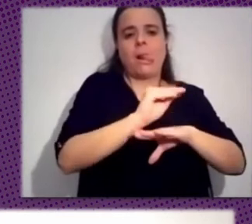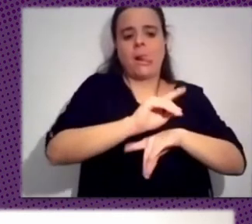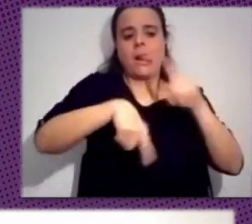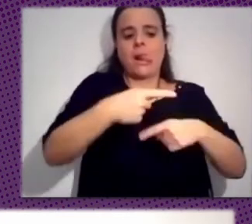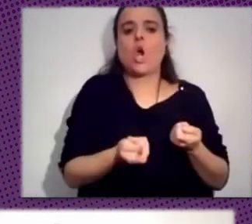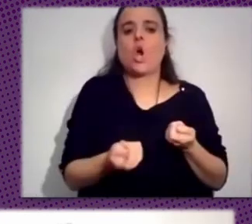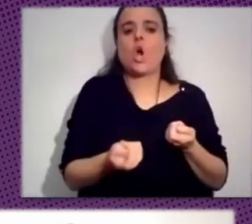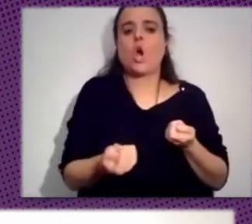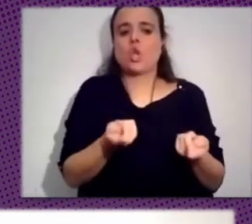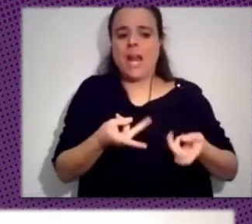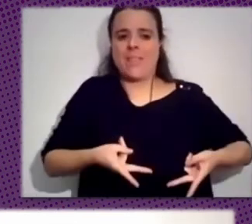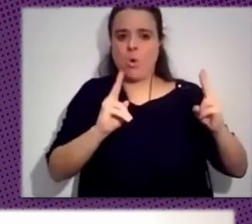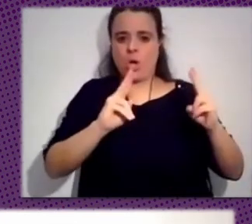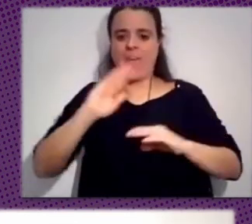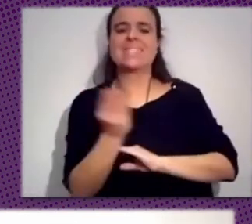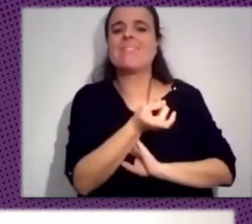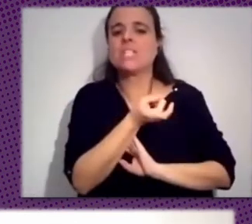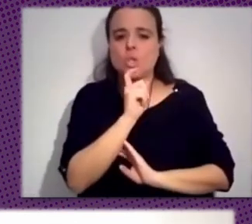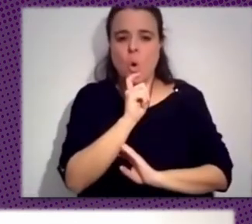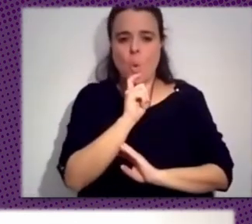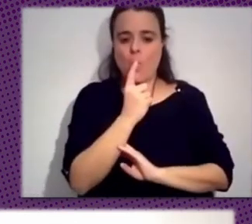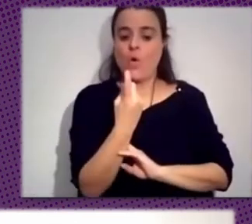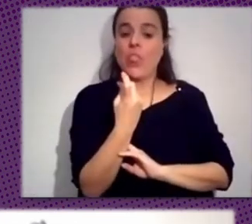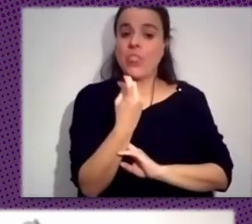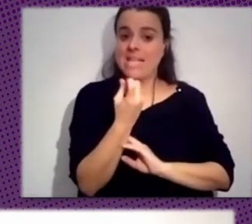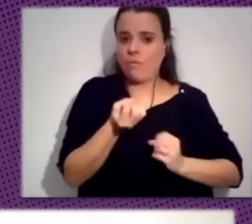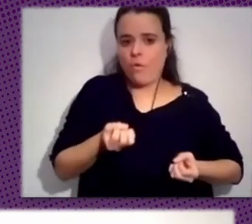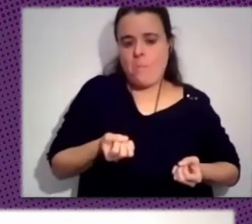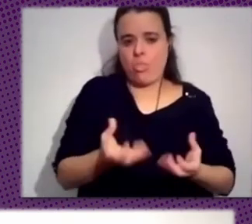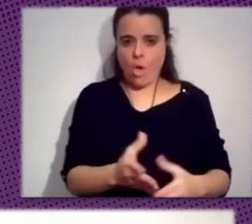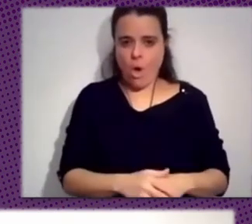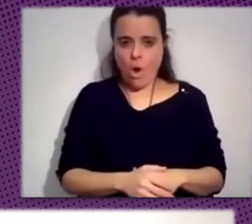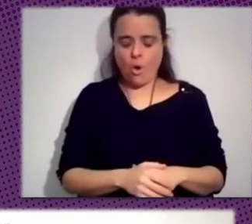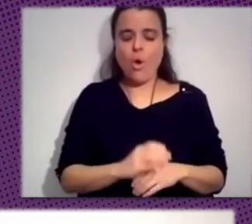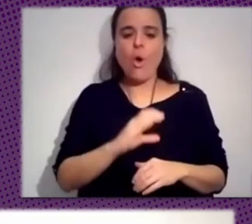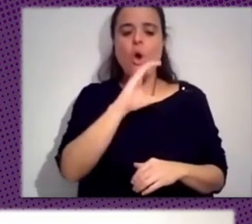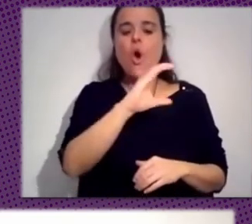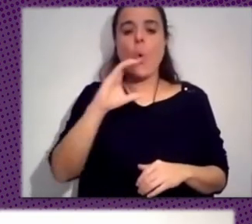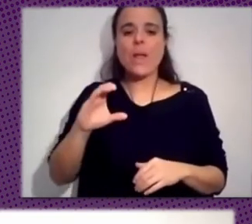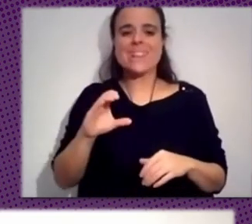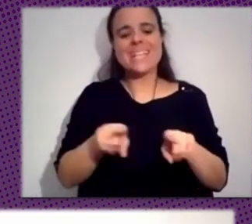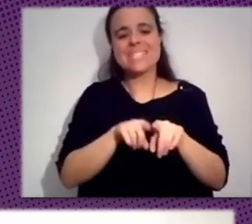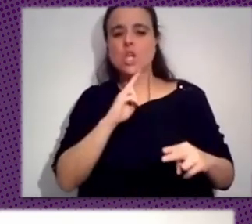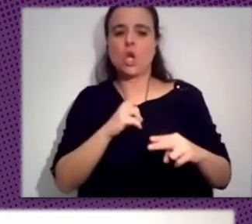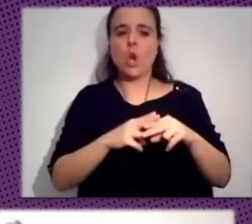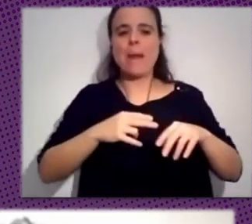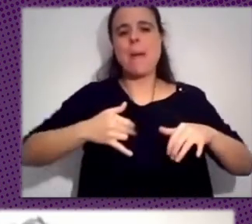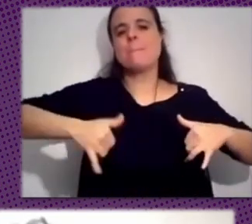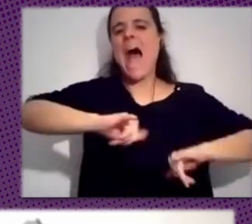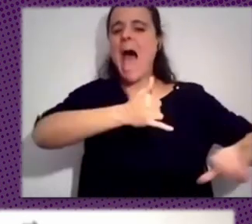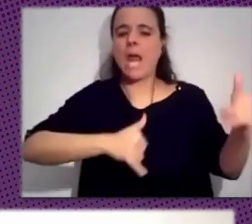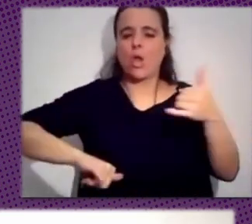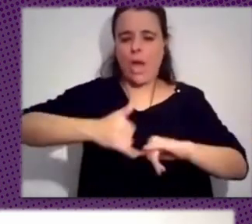través de la desinformación, a través de una serie de cuentas marioneta en Twitter, a través de la masificación